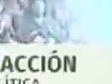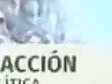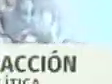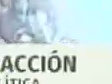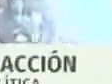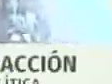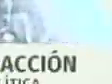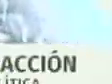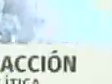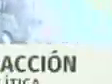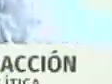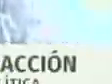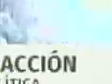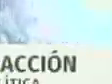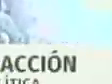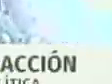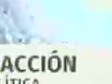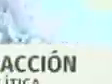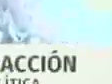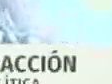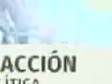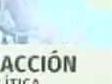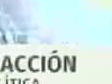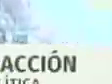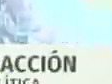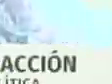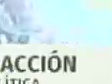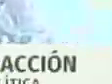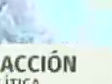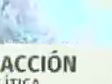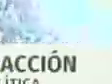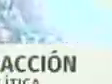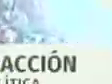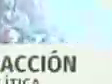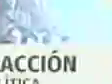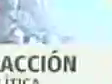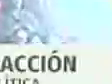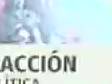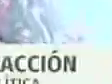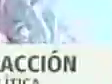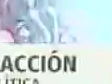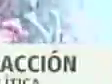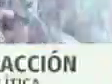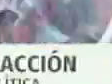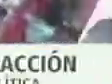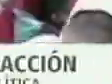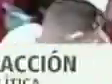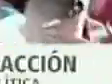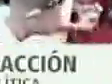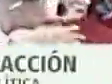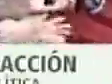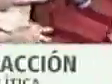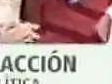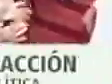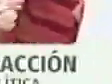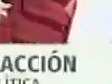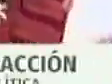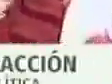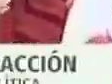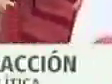jornada de orientación a la militancia revolucionaria todo esto